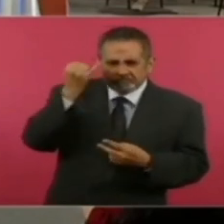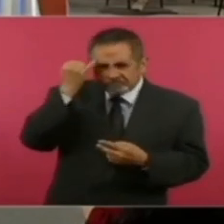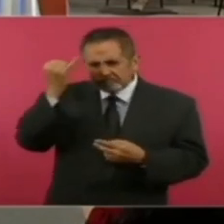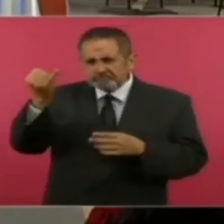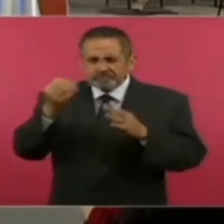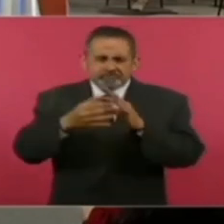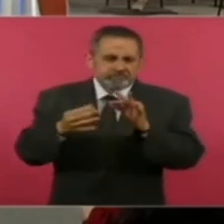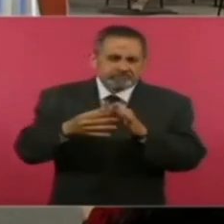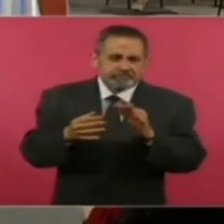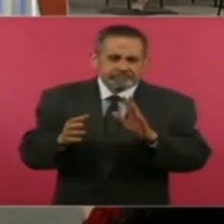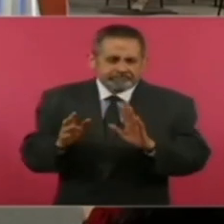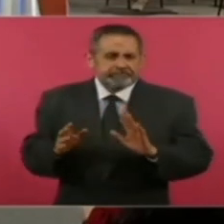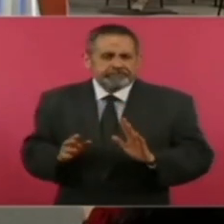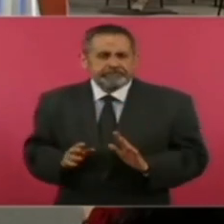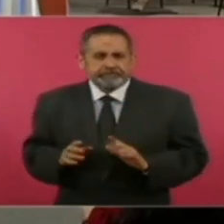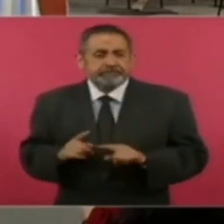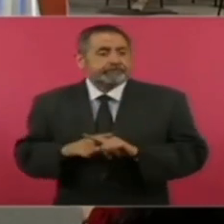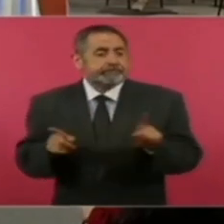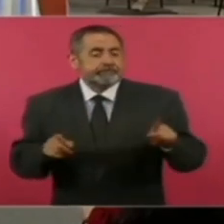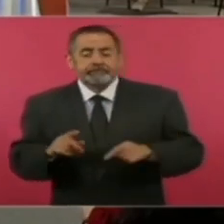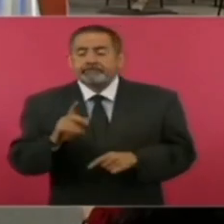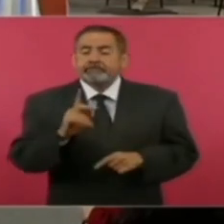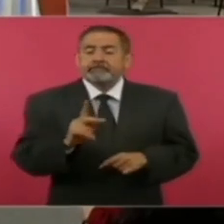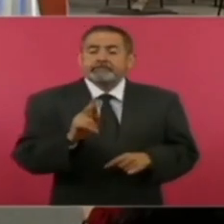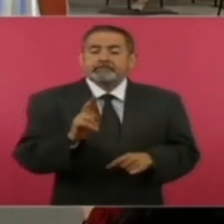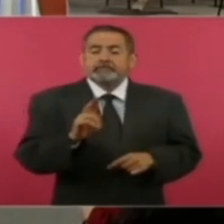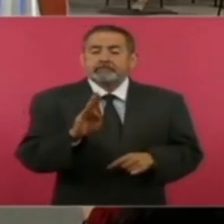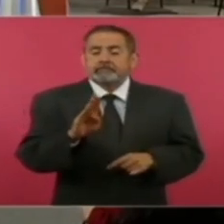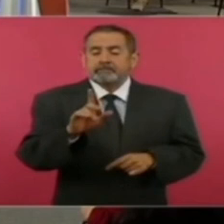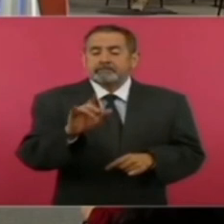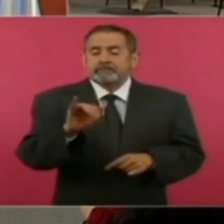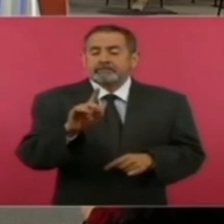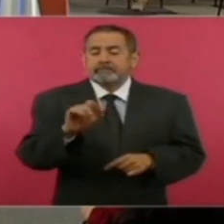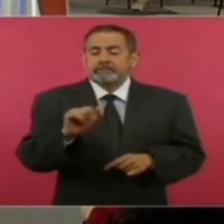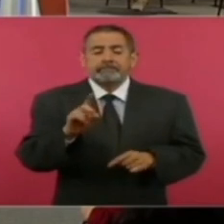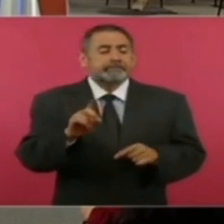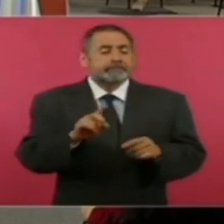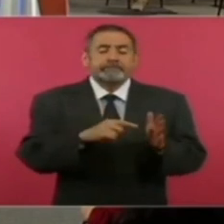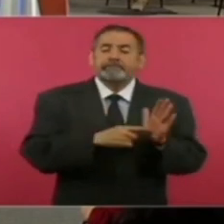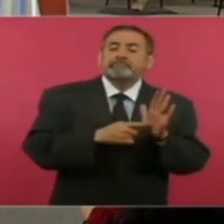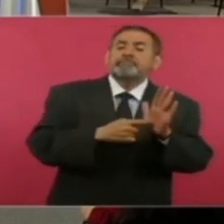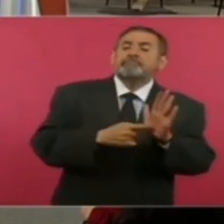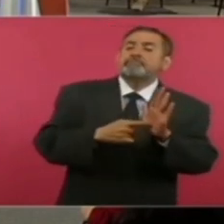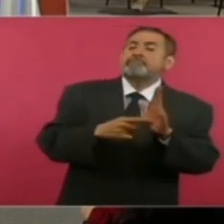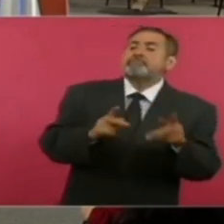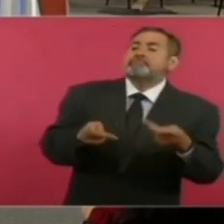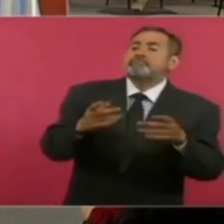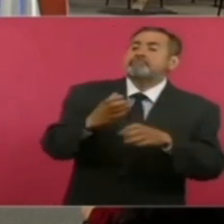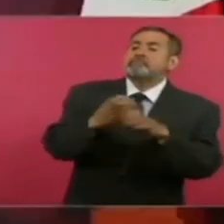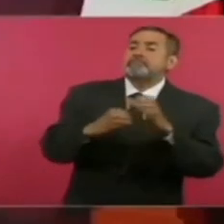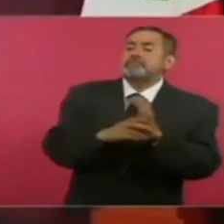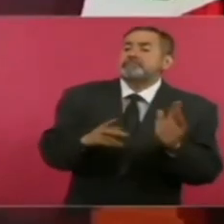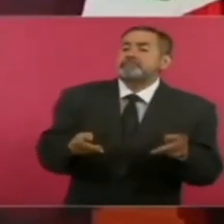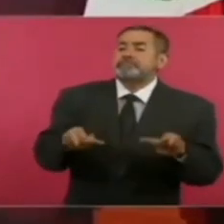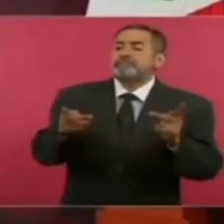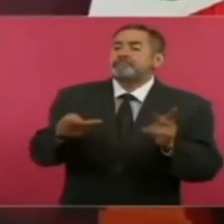la publicidad ofrece o vende productos